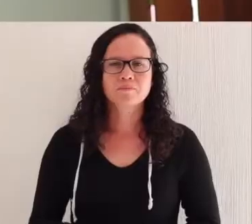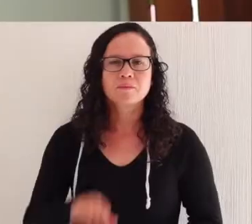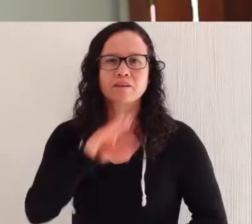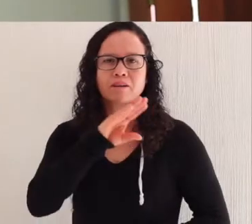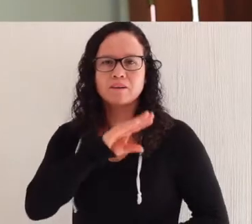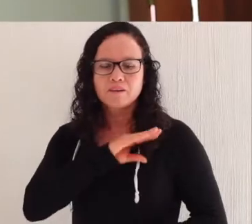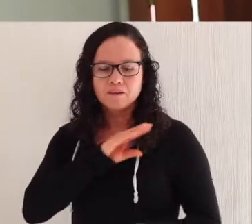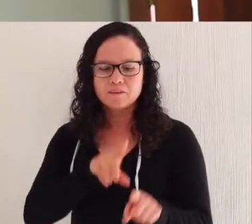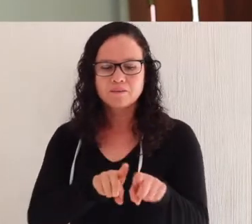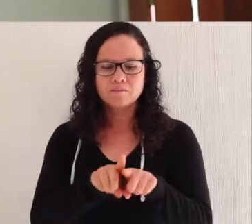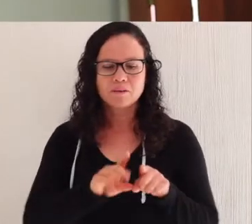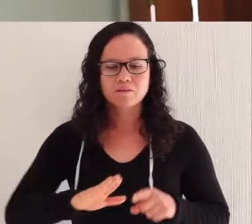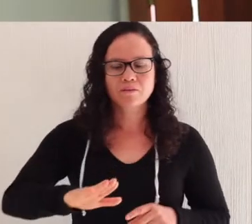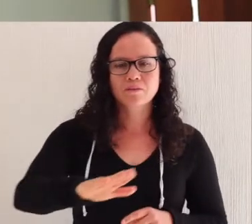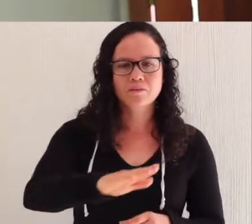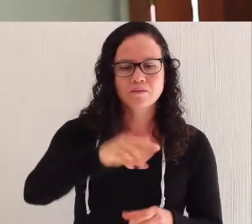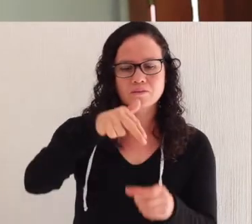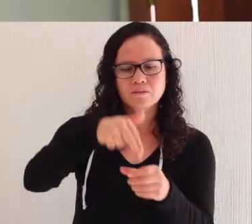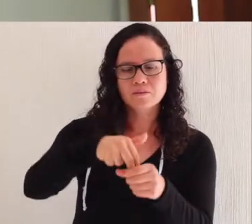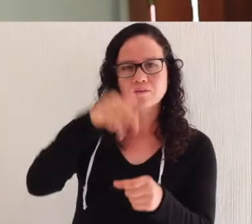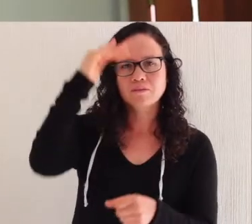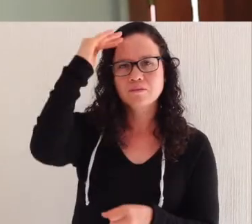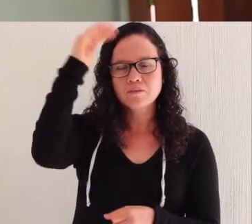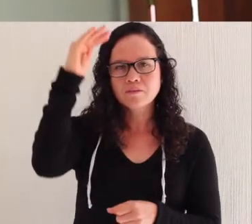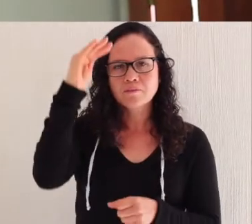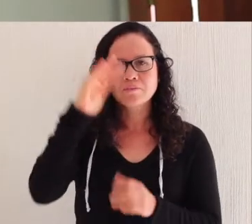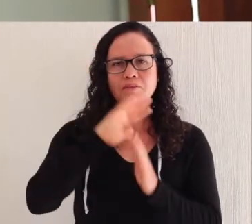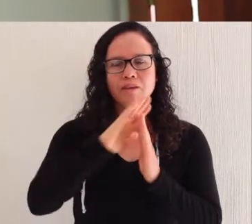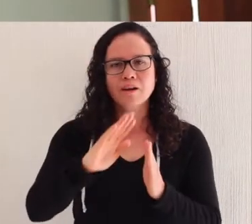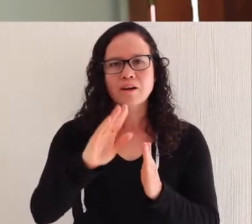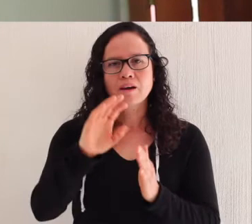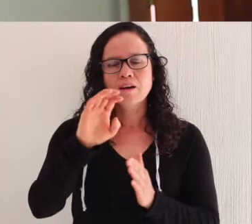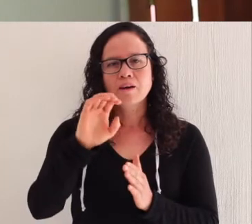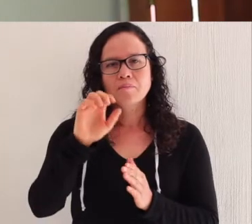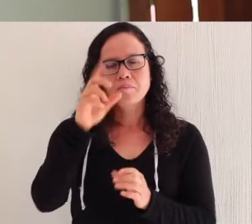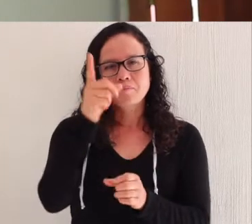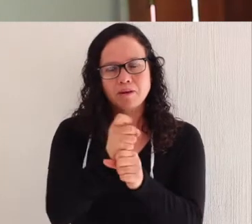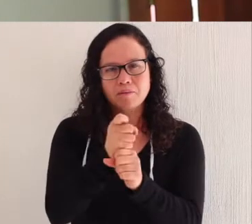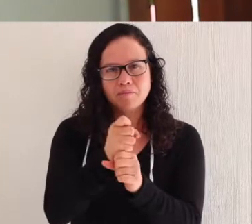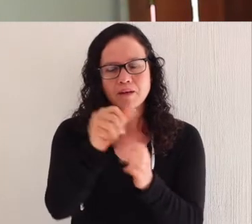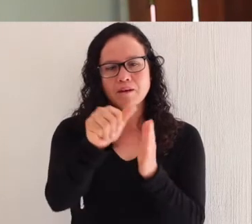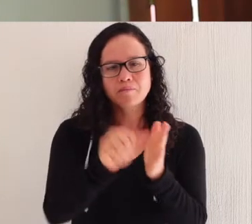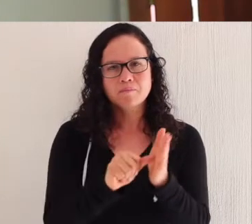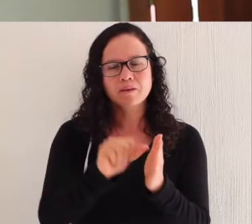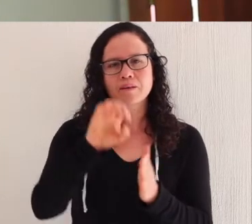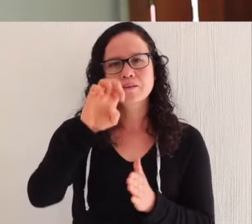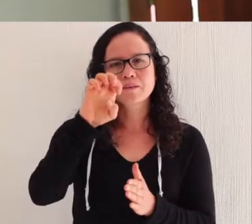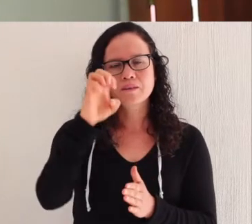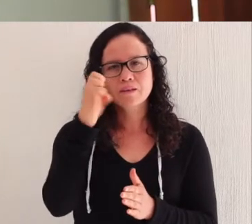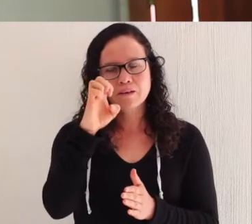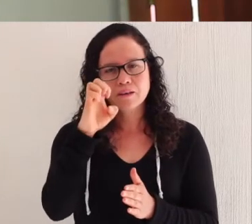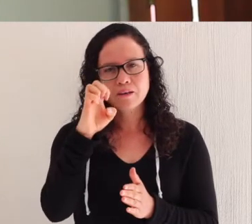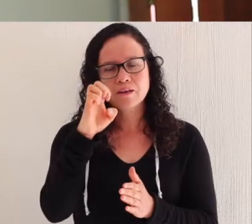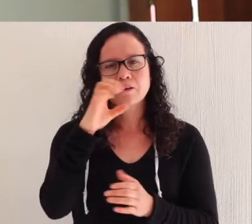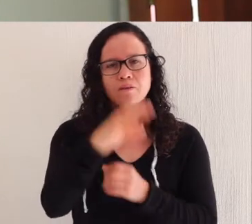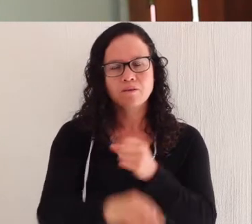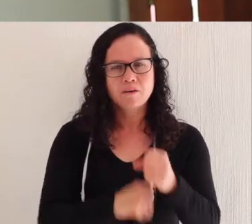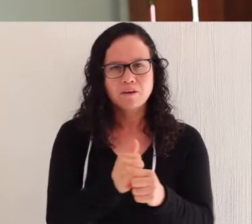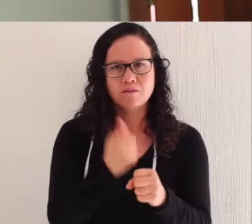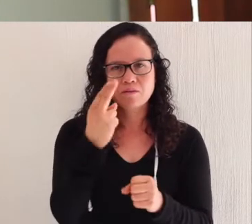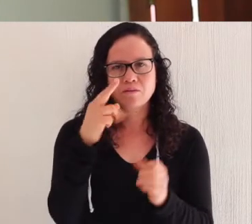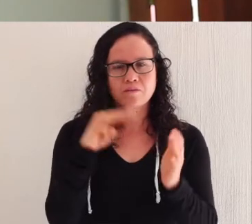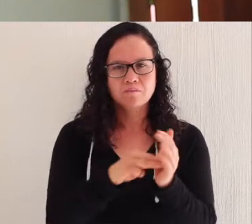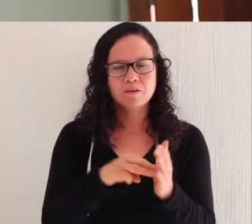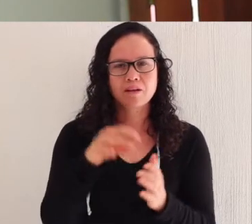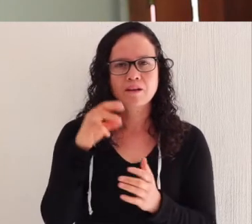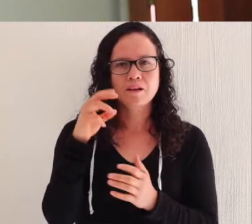Queridos hermanos, todos en el Señor, hacia el fin de este primer mes del año 2020, deseo